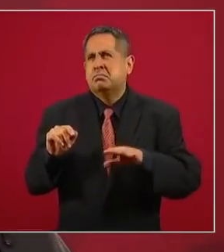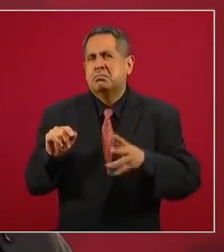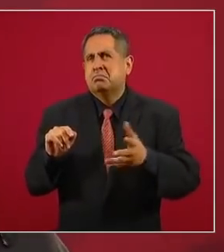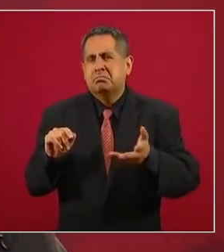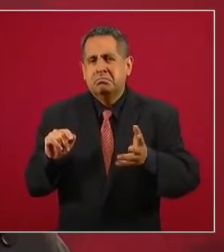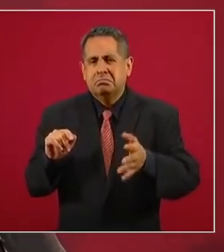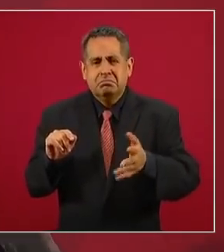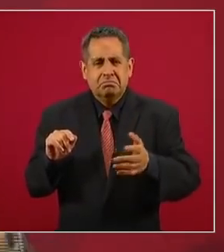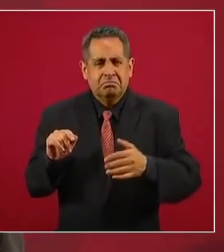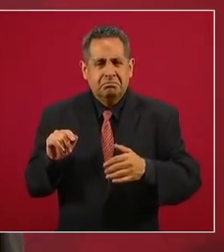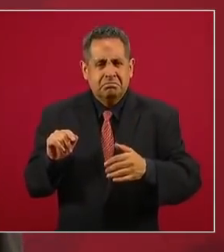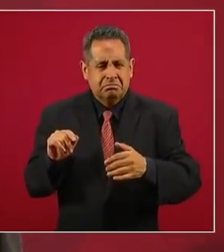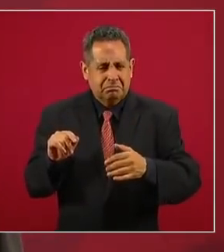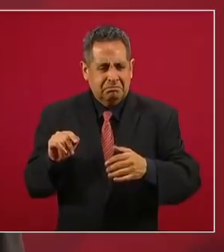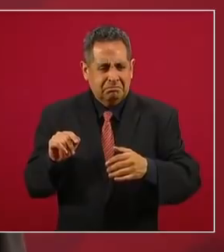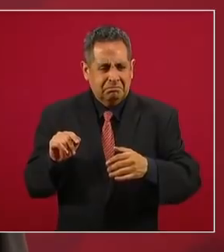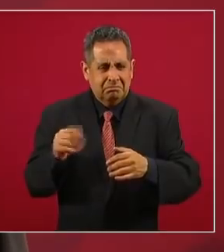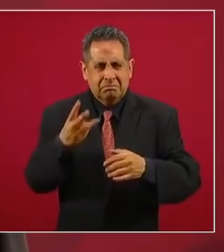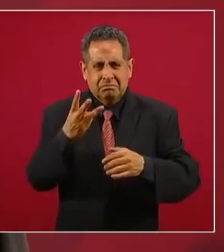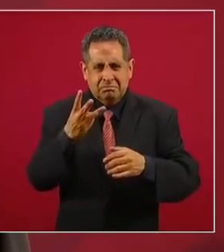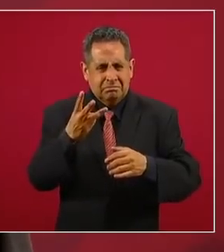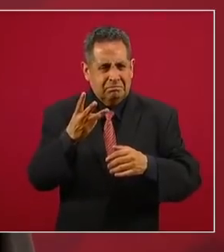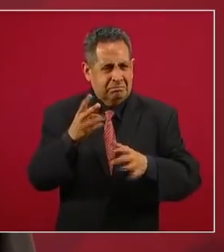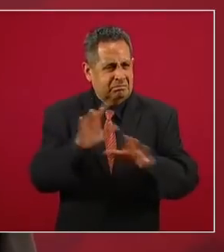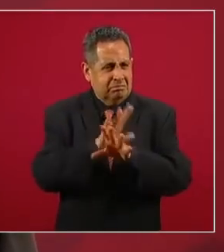tres cambios.